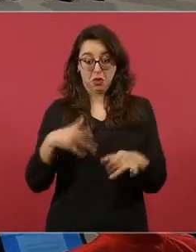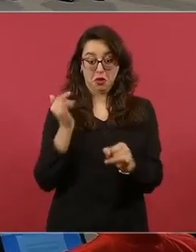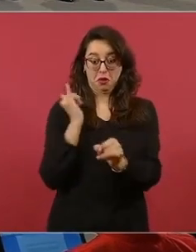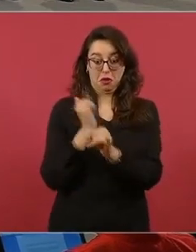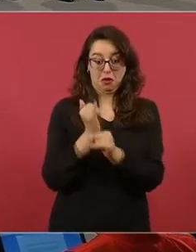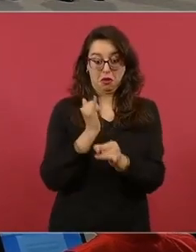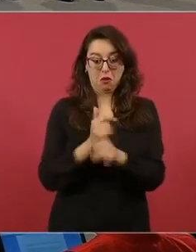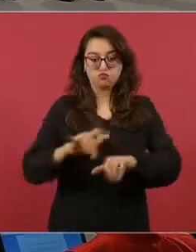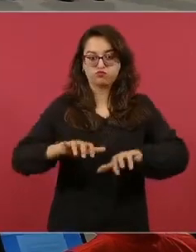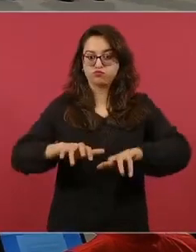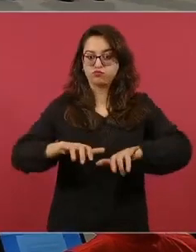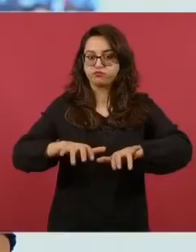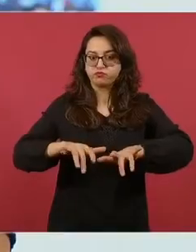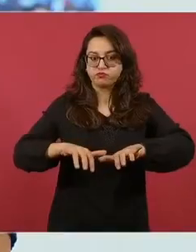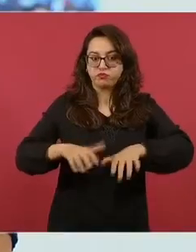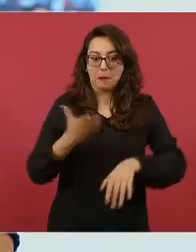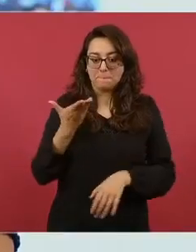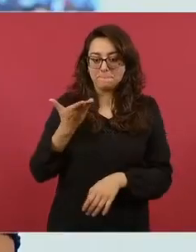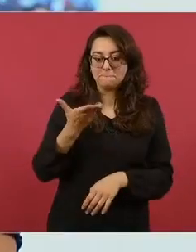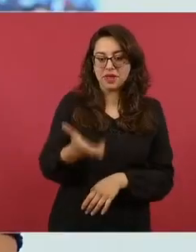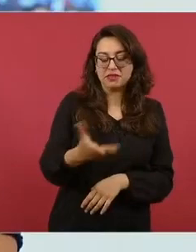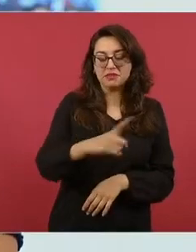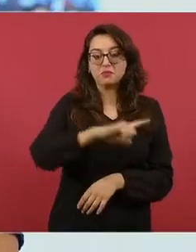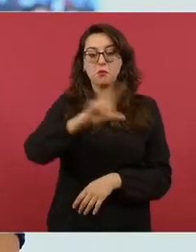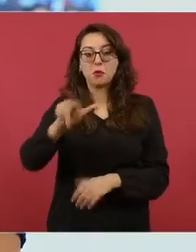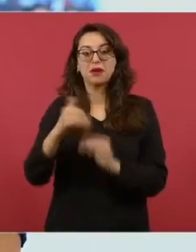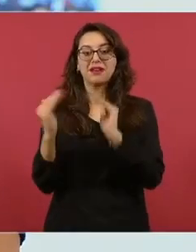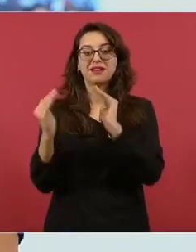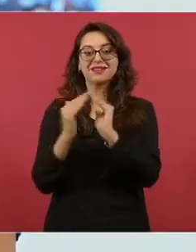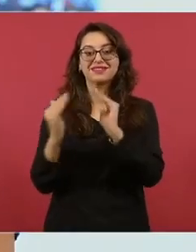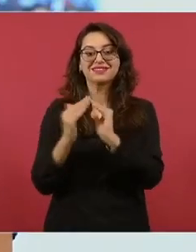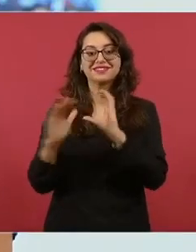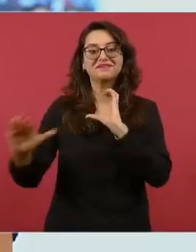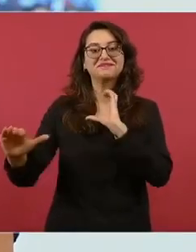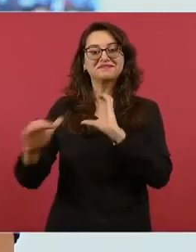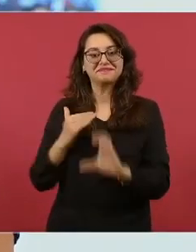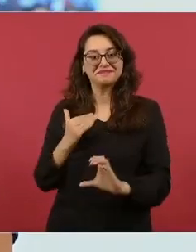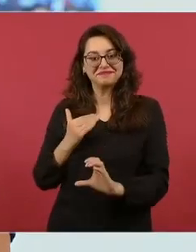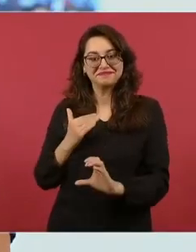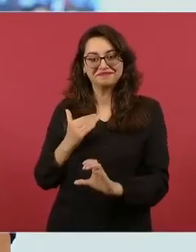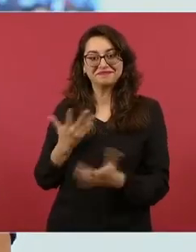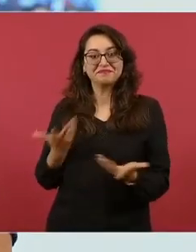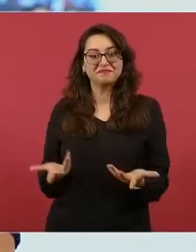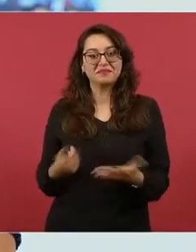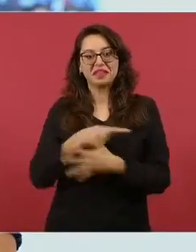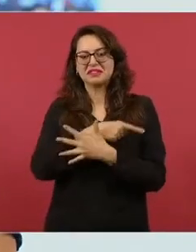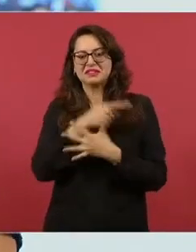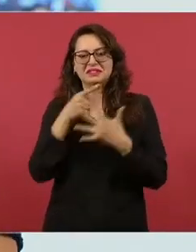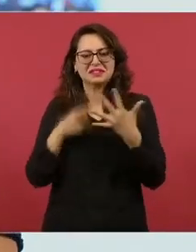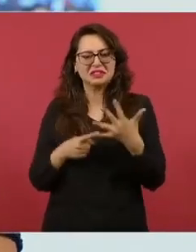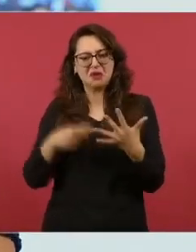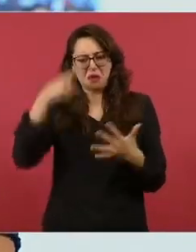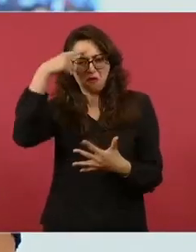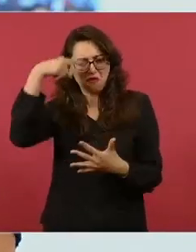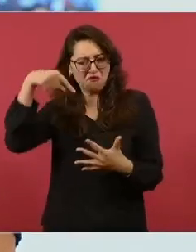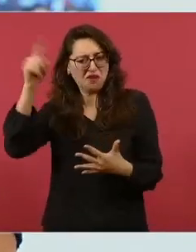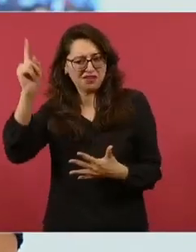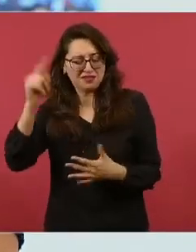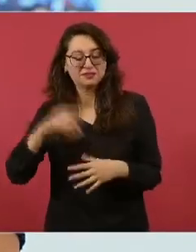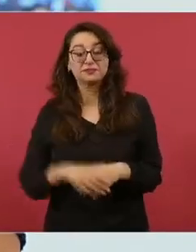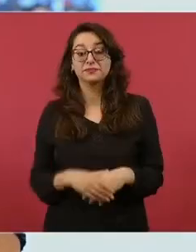llegará hasta la puerta de su casa. Lo único que tienen que hacer es seguir estos cinco sencillos pasos. Primero,